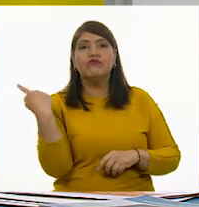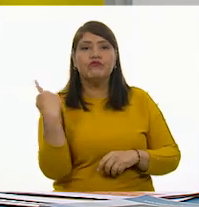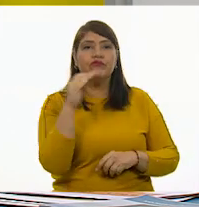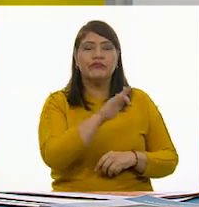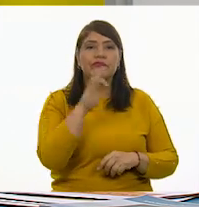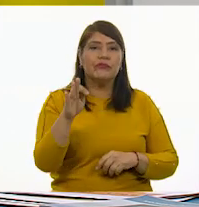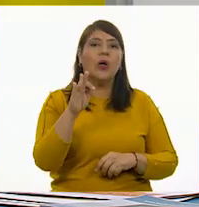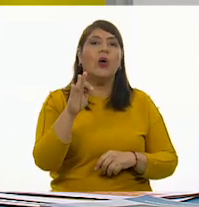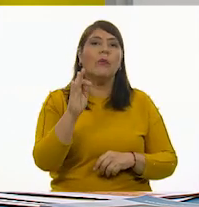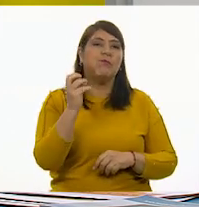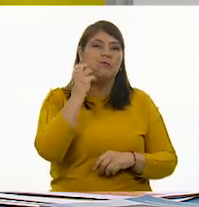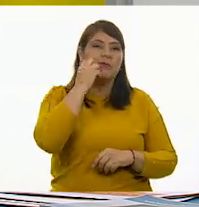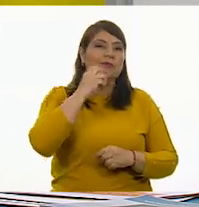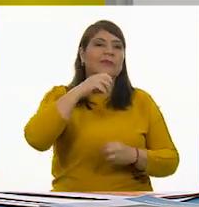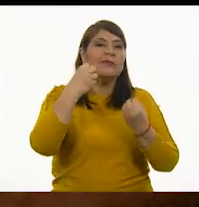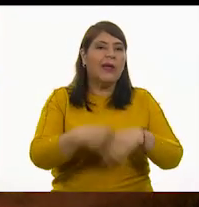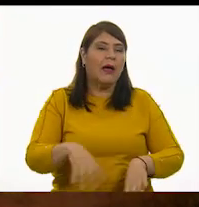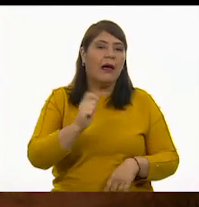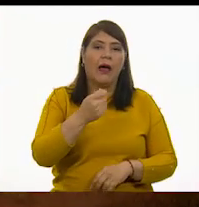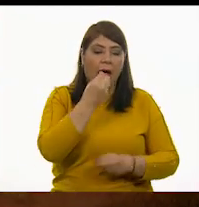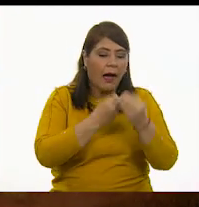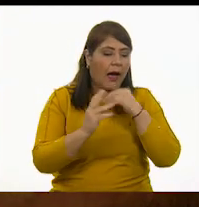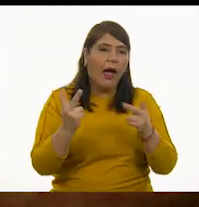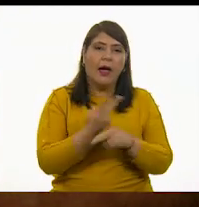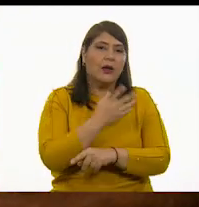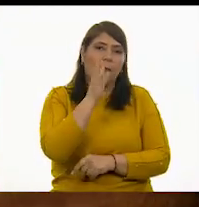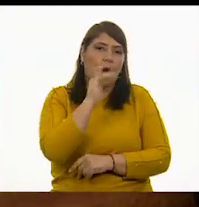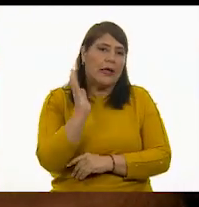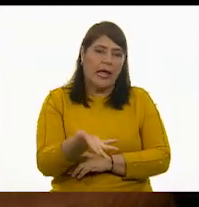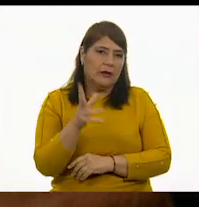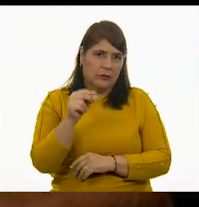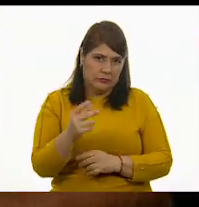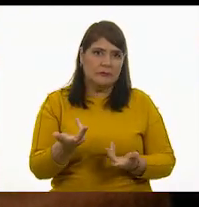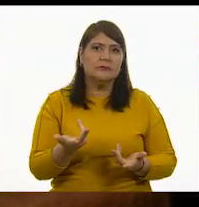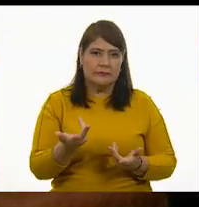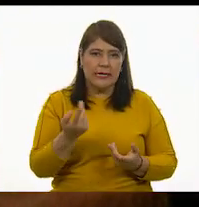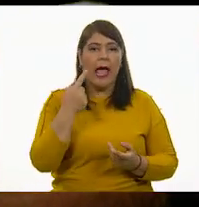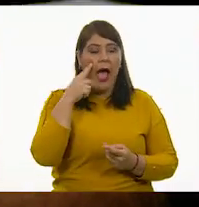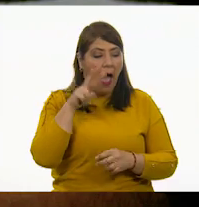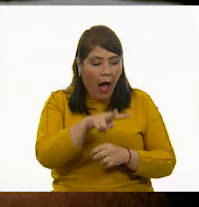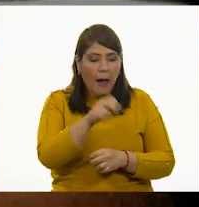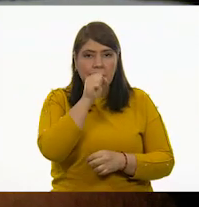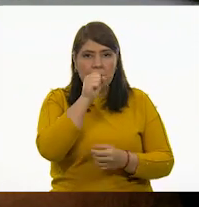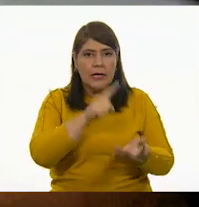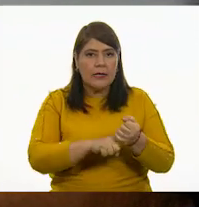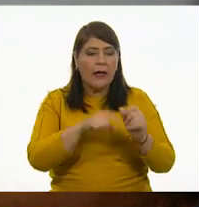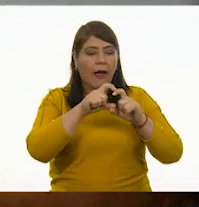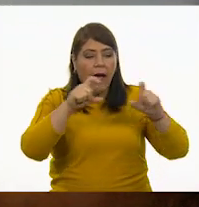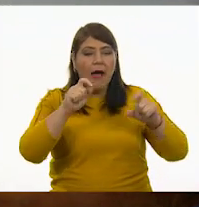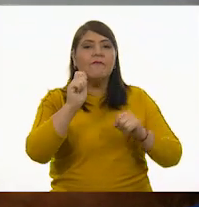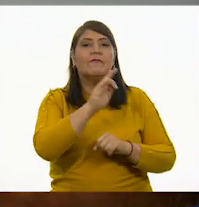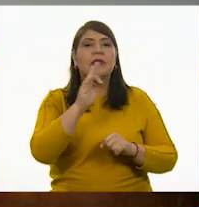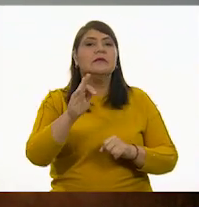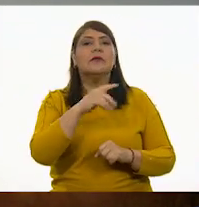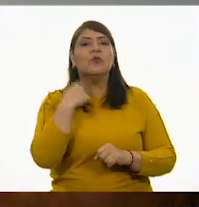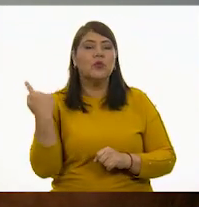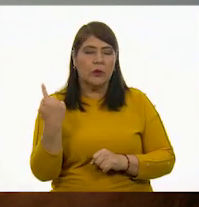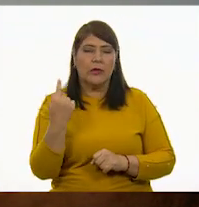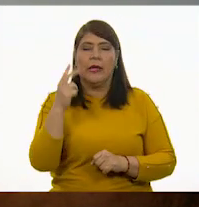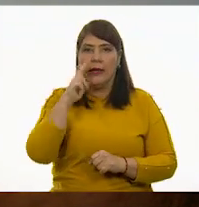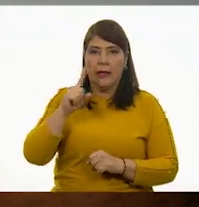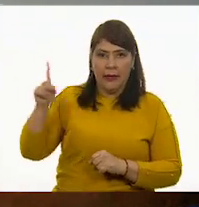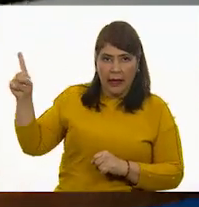¿Hasta qué fecha se puede consumir ese alimento? Claro. Y ahí nos dice que se puede consumir hasta